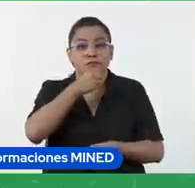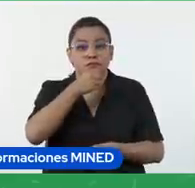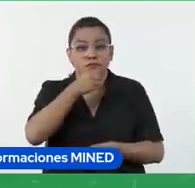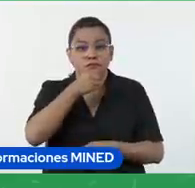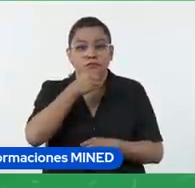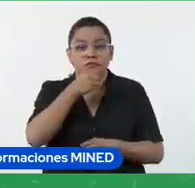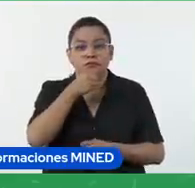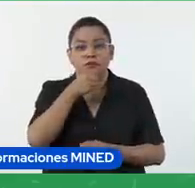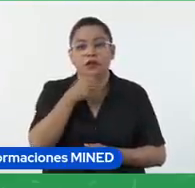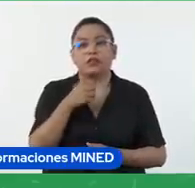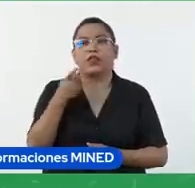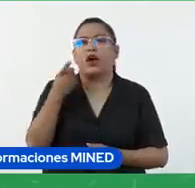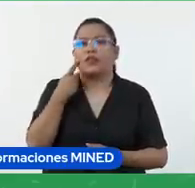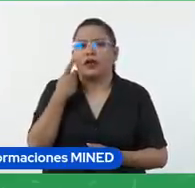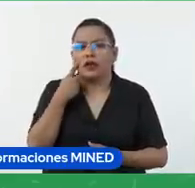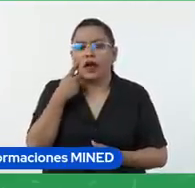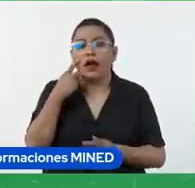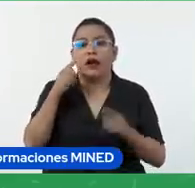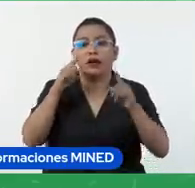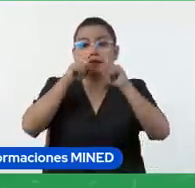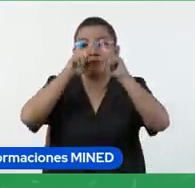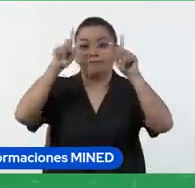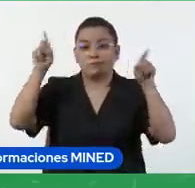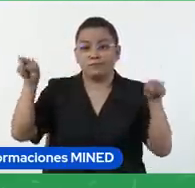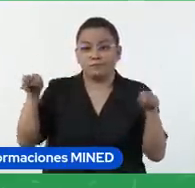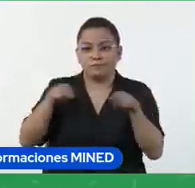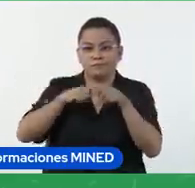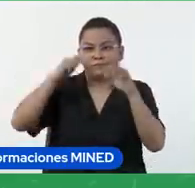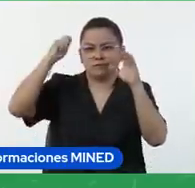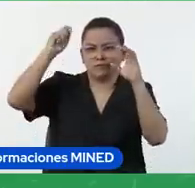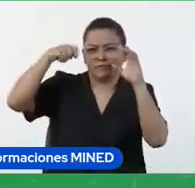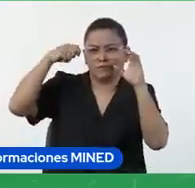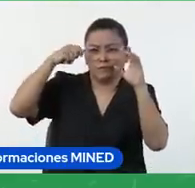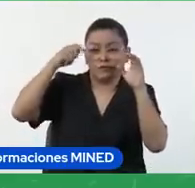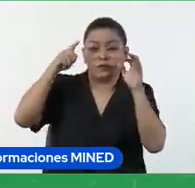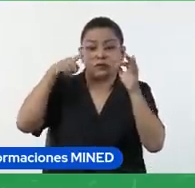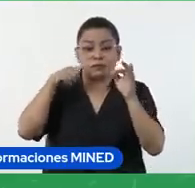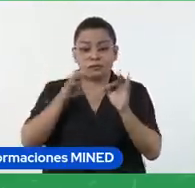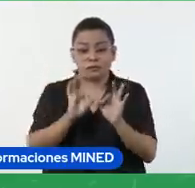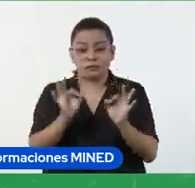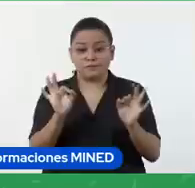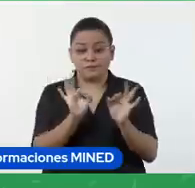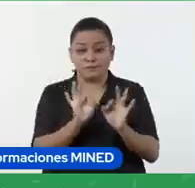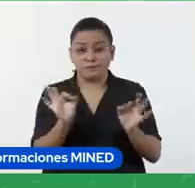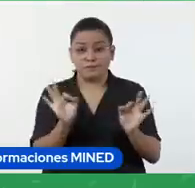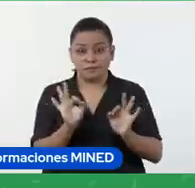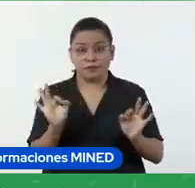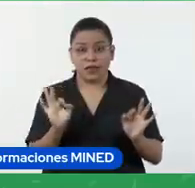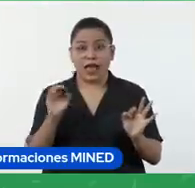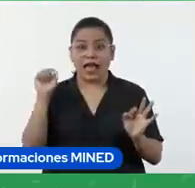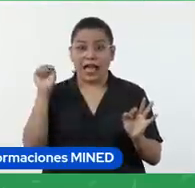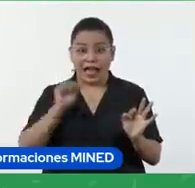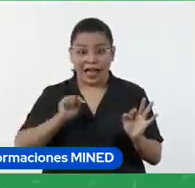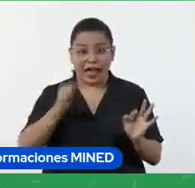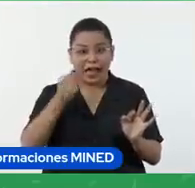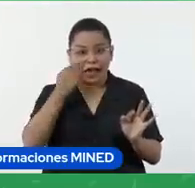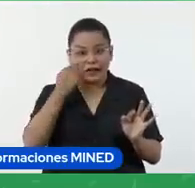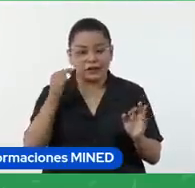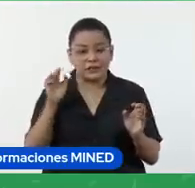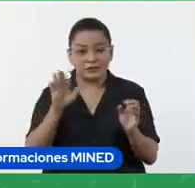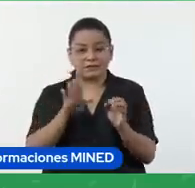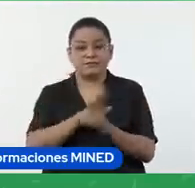a estar en el chat, ya ahí apareciendo de forma constante, pero también se encuentran en la descripción del video